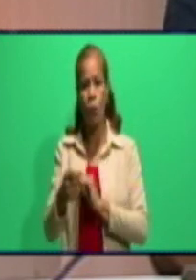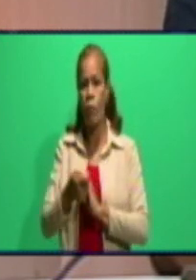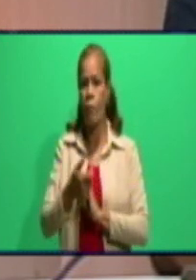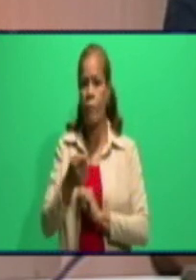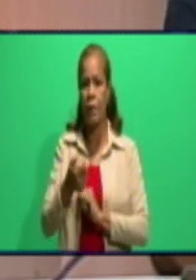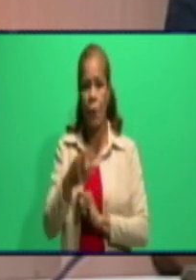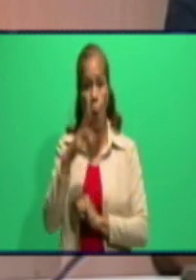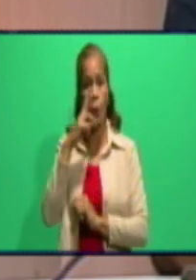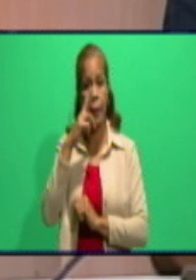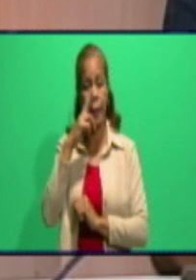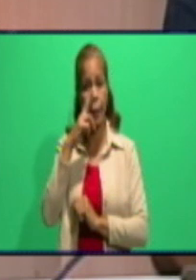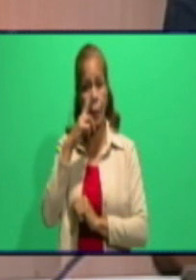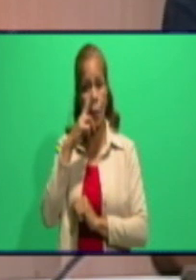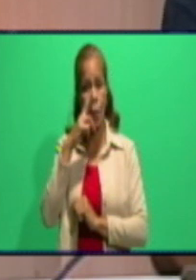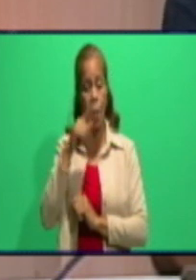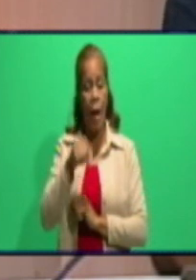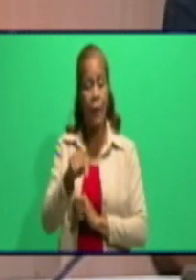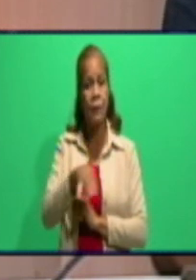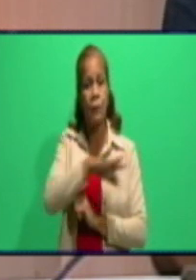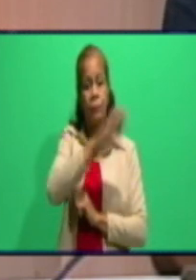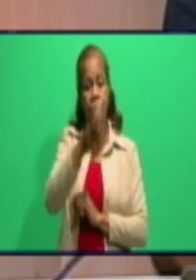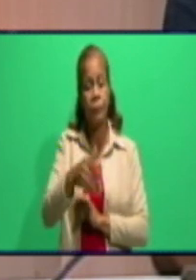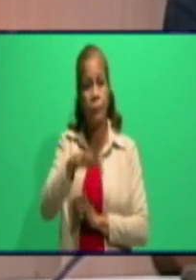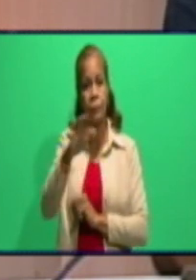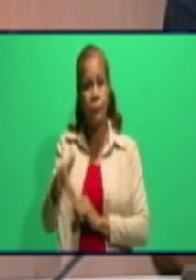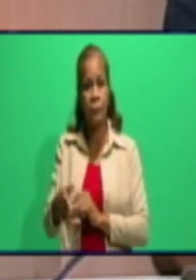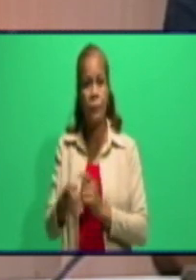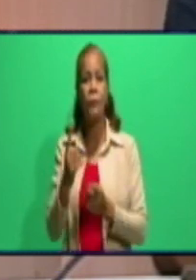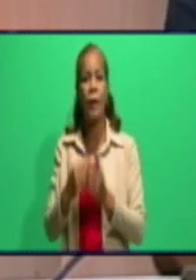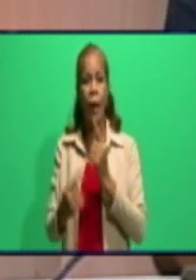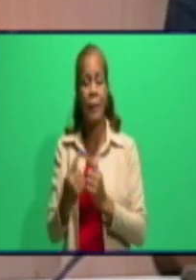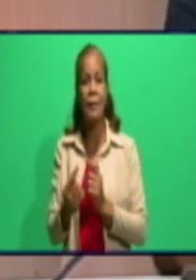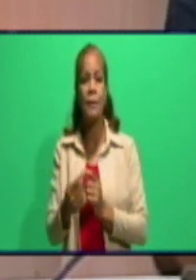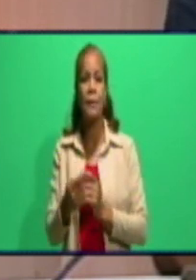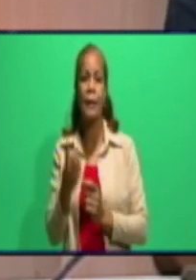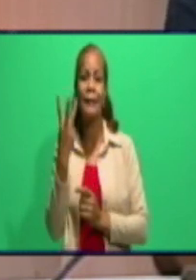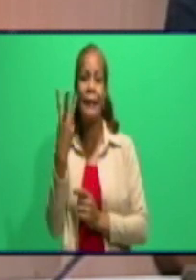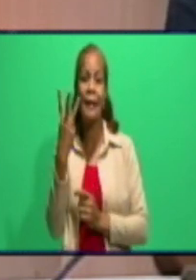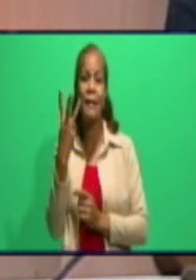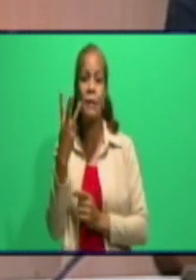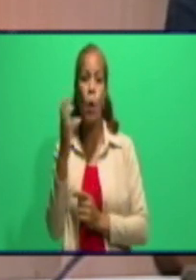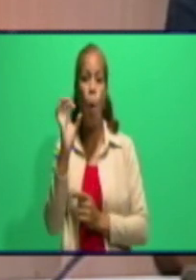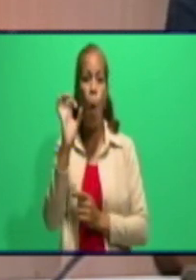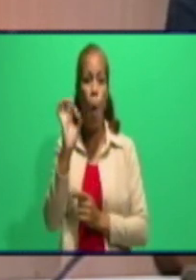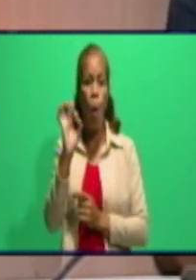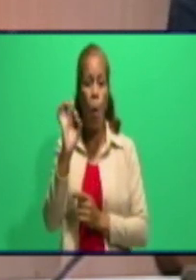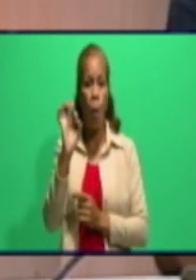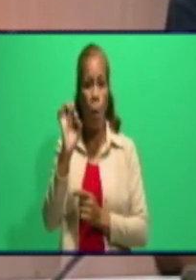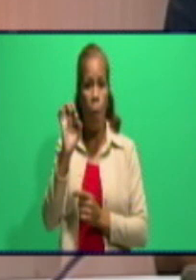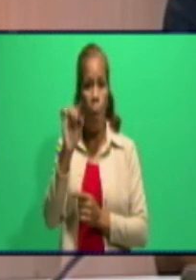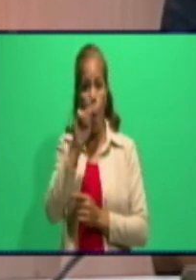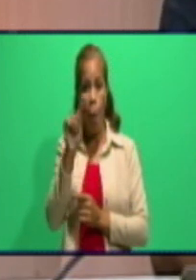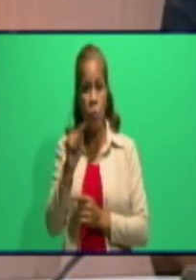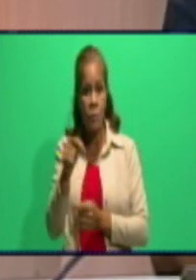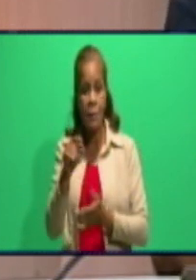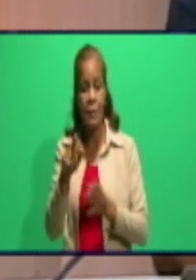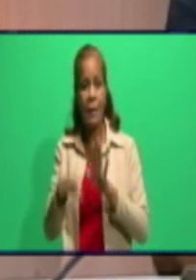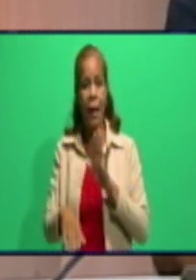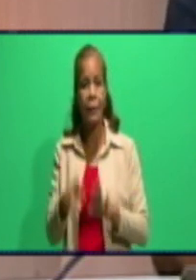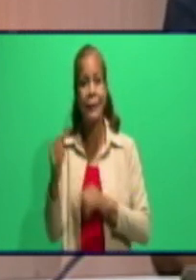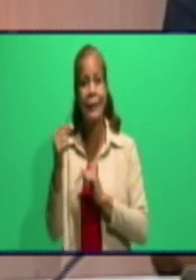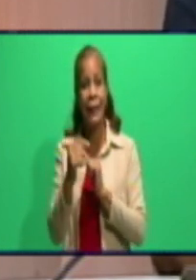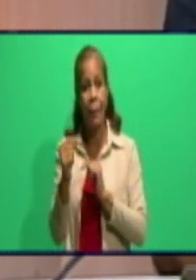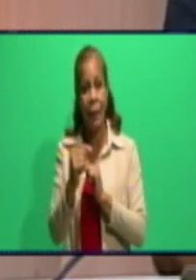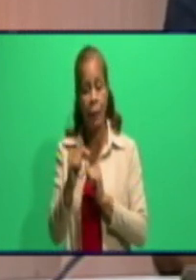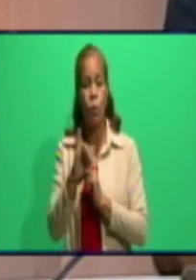sierra, se afecta al consumidor con 3 onzas de menos en el despacho del pollo, al núcleo 500, que son dos consumidores,